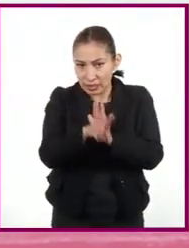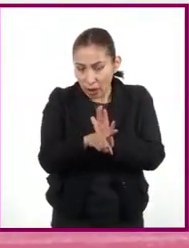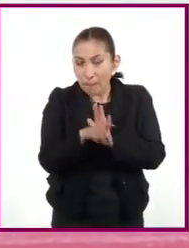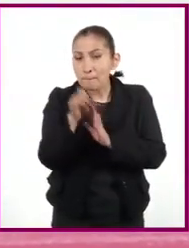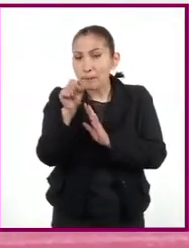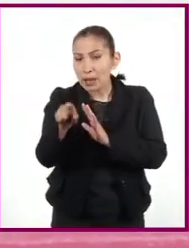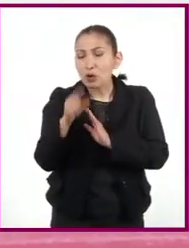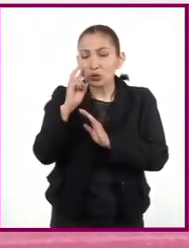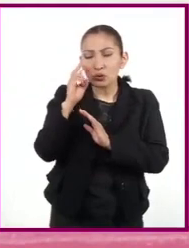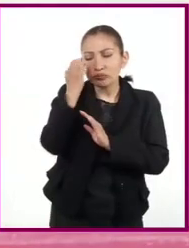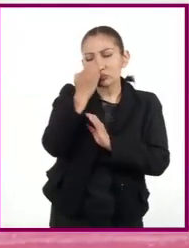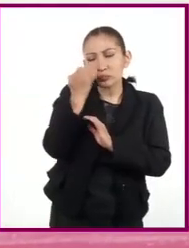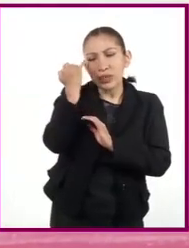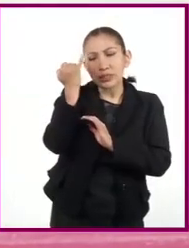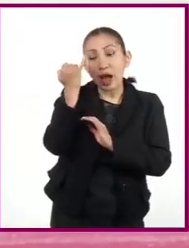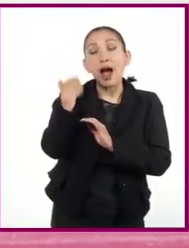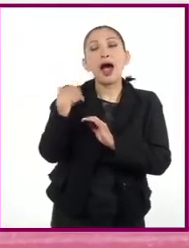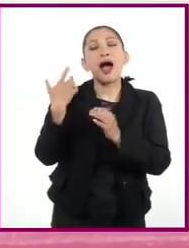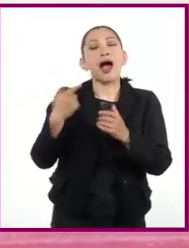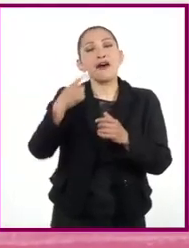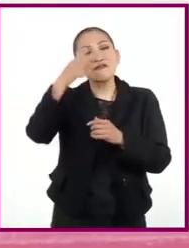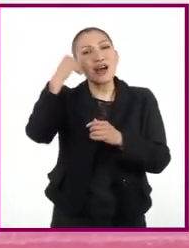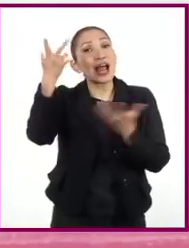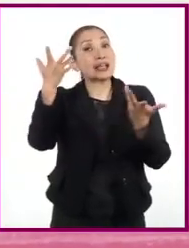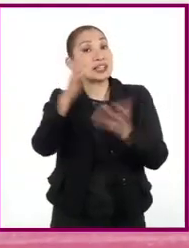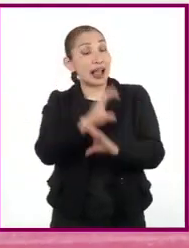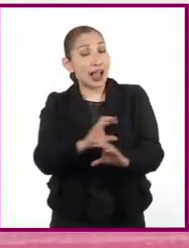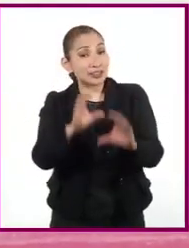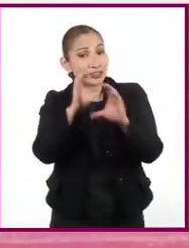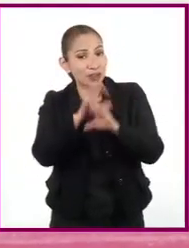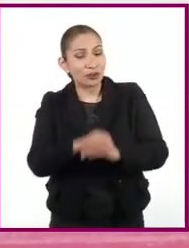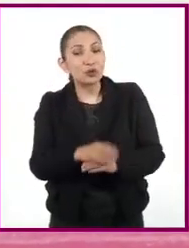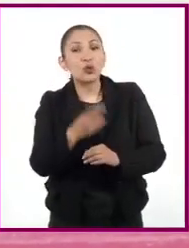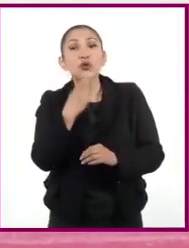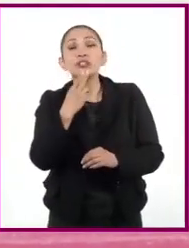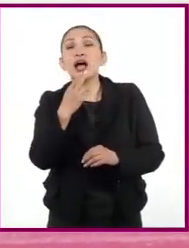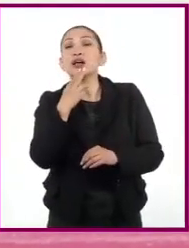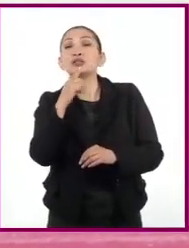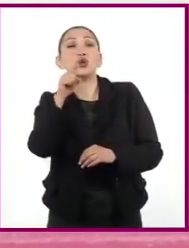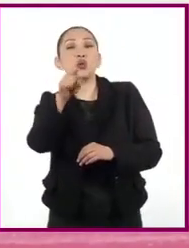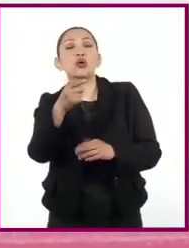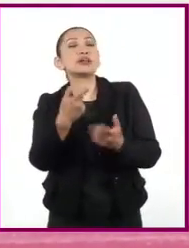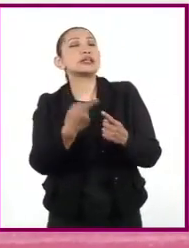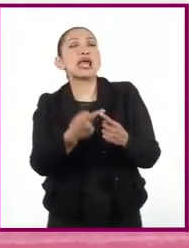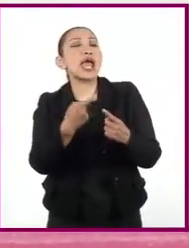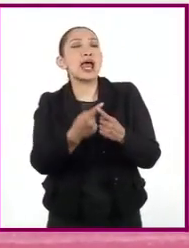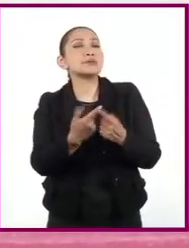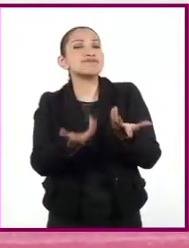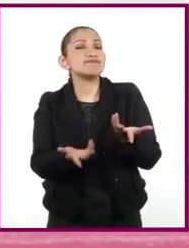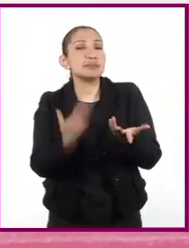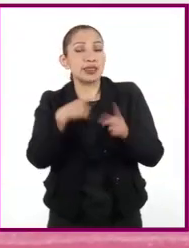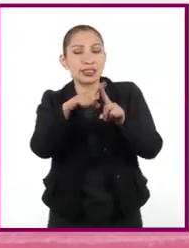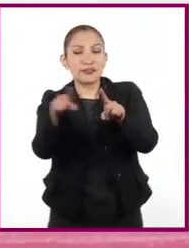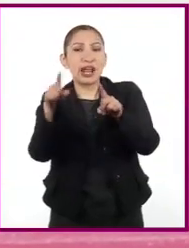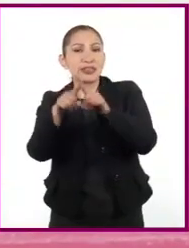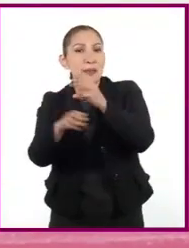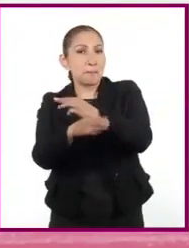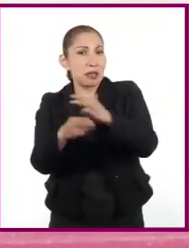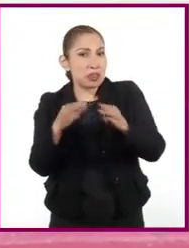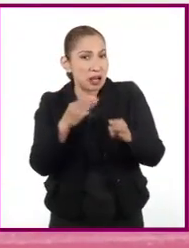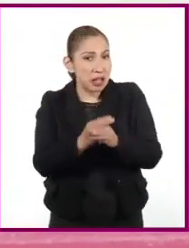en el cual encontrarán ideas para elaborar fácilmente una canción, utilizando como instrumentos musicales diferentes